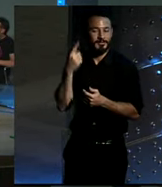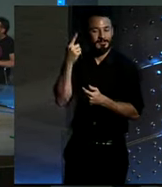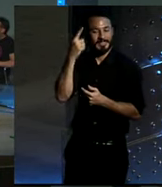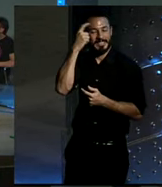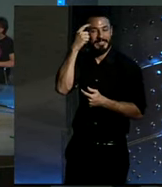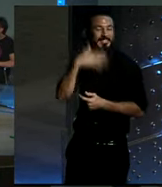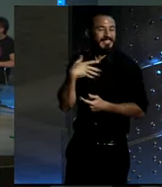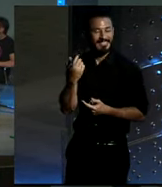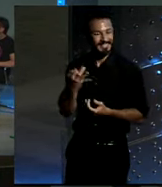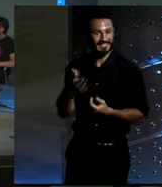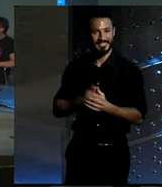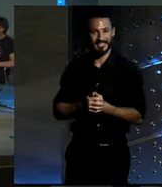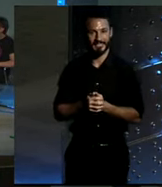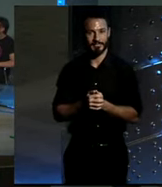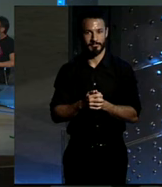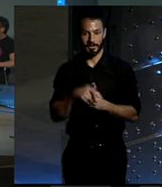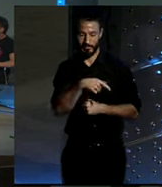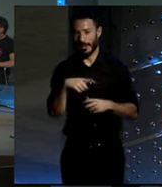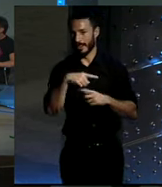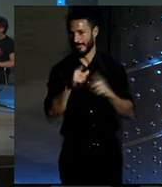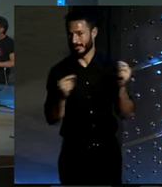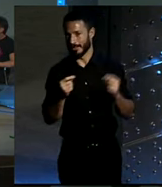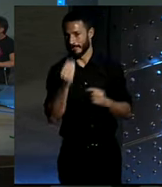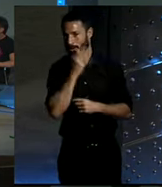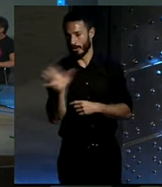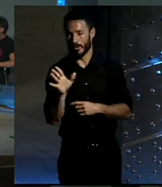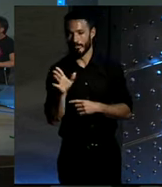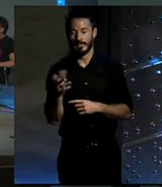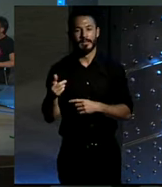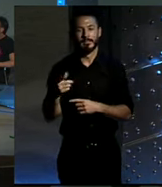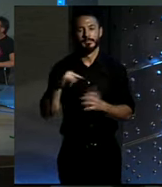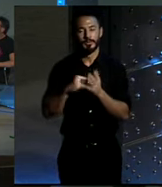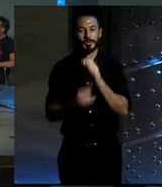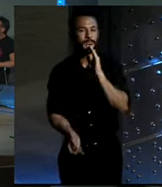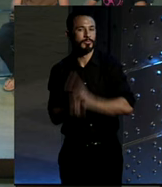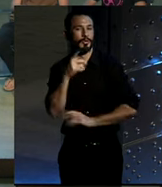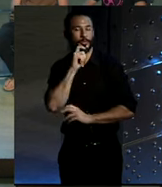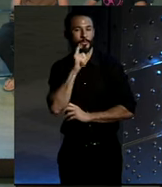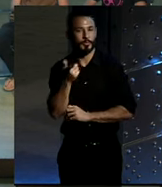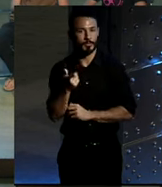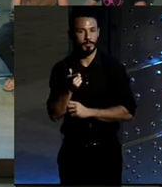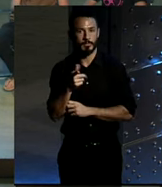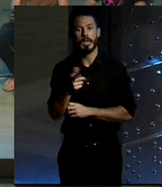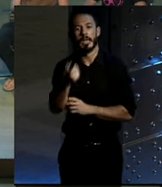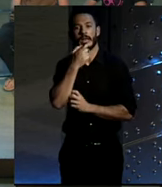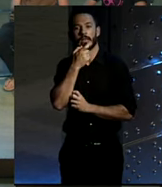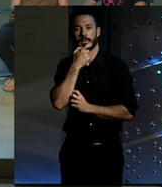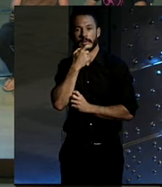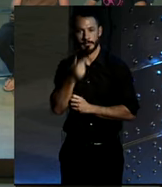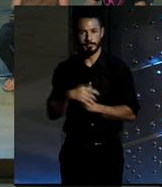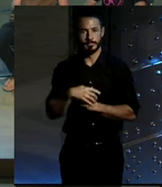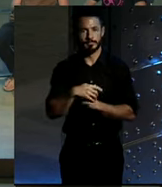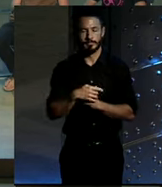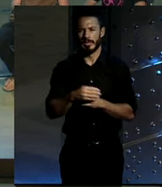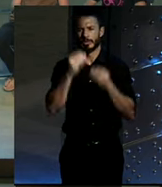La estrella. Es la estrella. Sí. ¿De dónde salió? ¿De Inglaterra? Es una historia